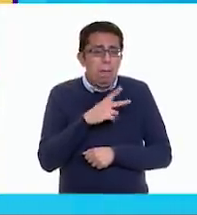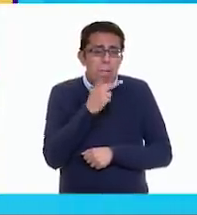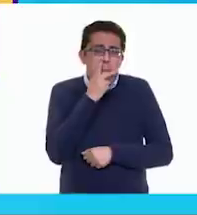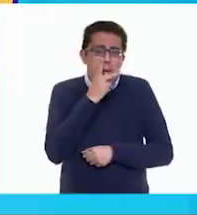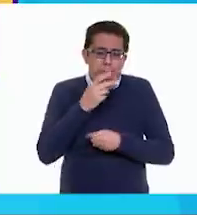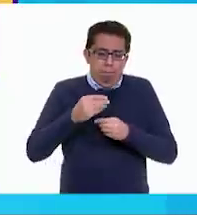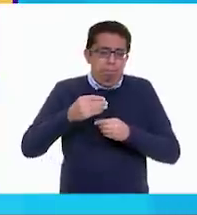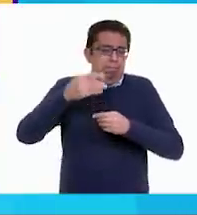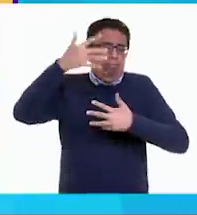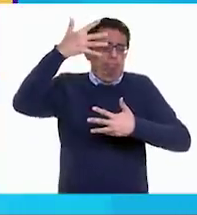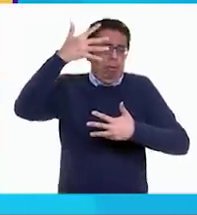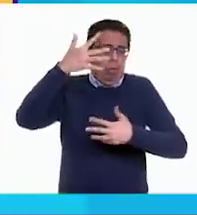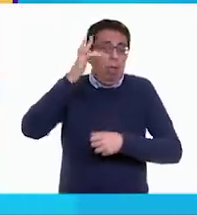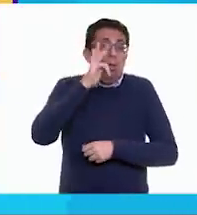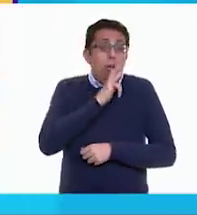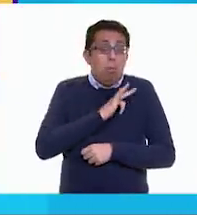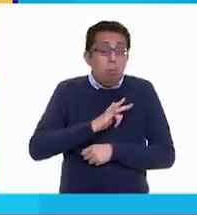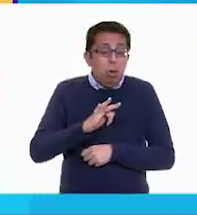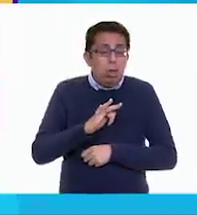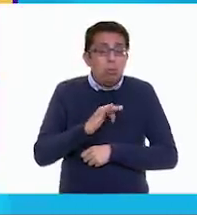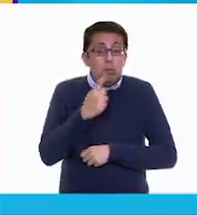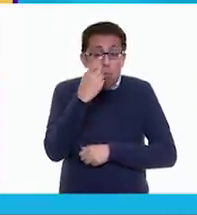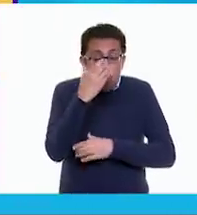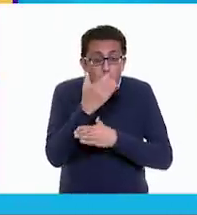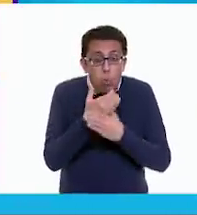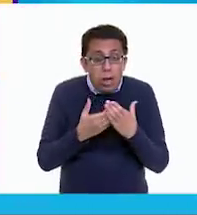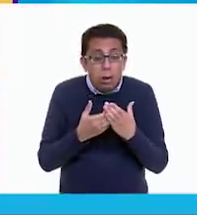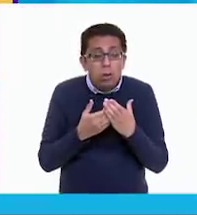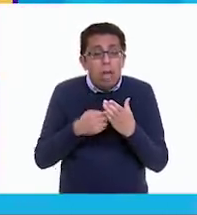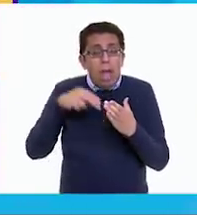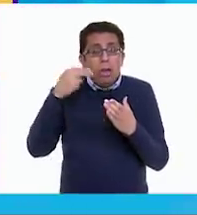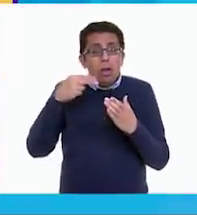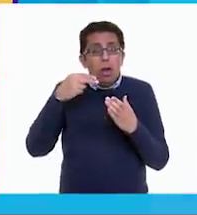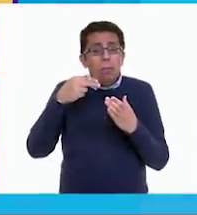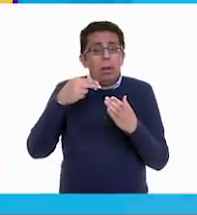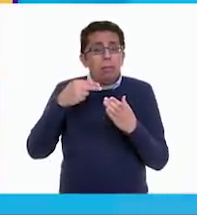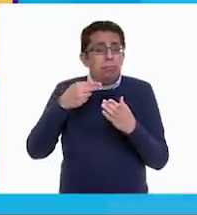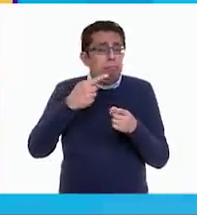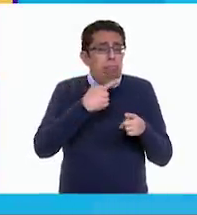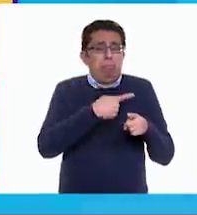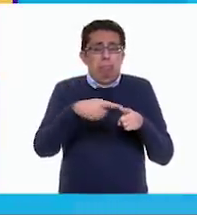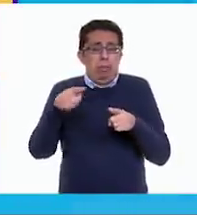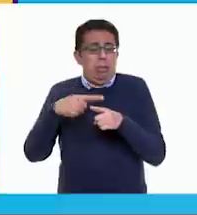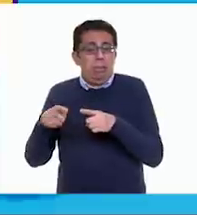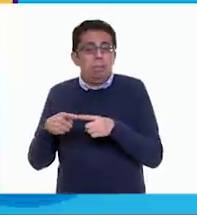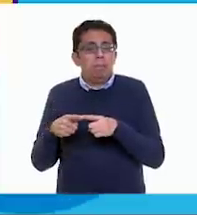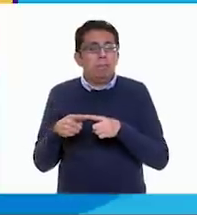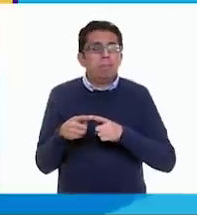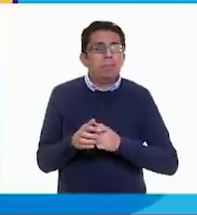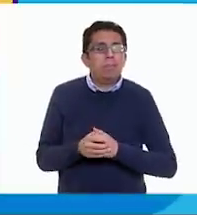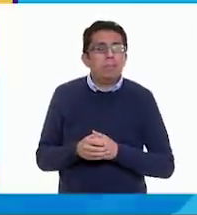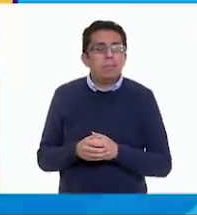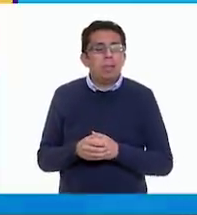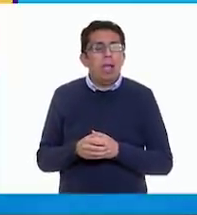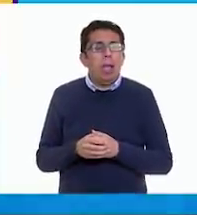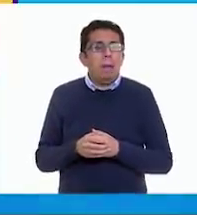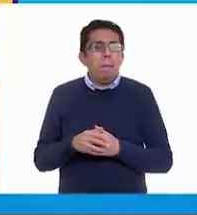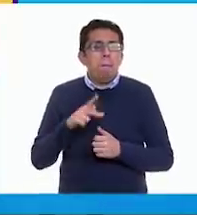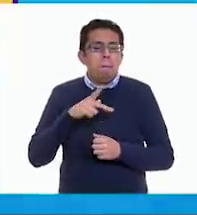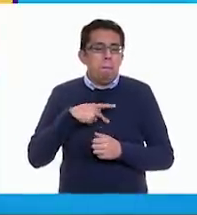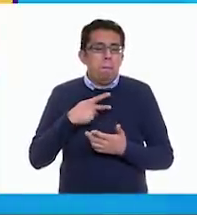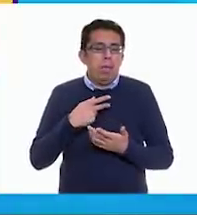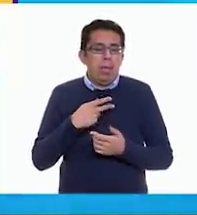palabras y podemos nombrar una sola cosa de muchas formas. Mi familia usa mucho la palabra enmoinarse cuando están